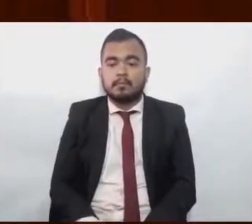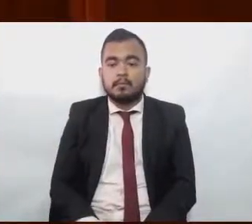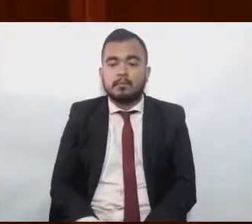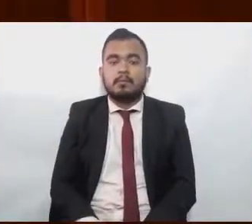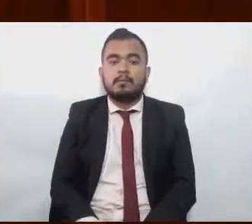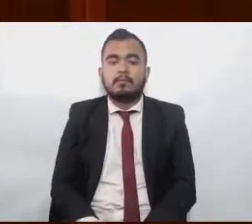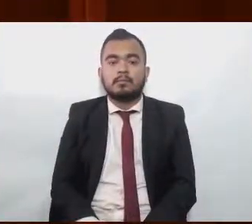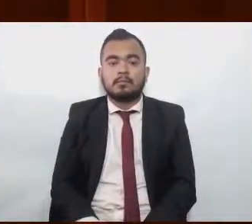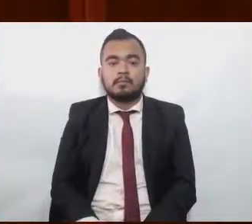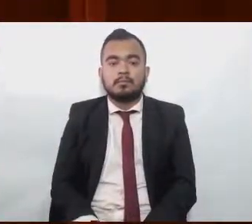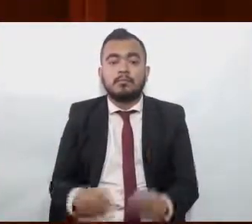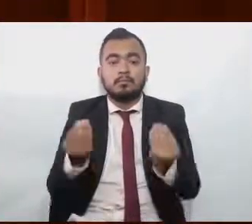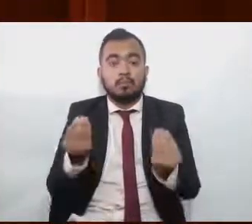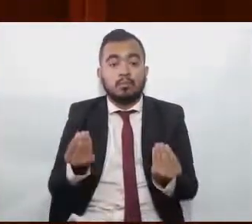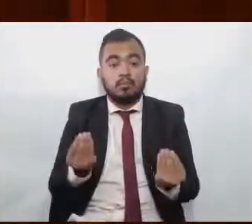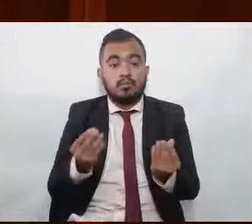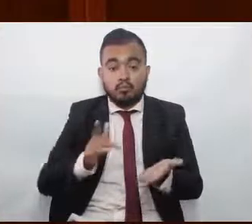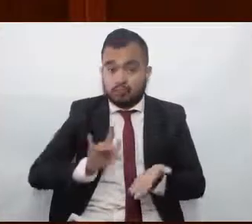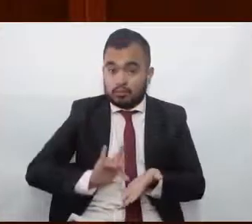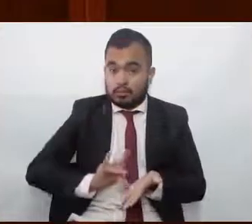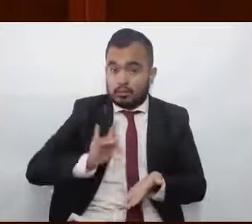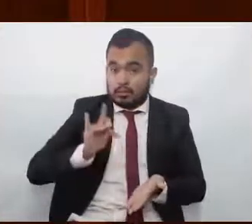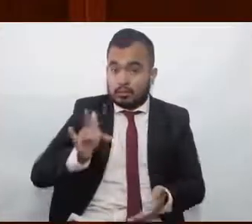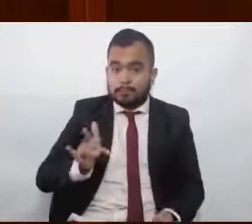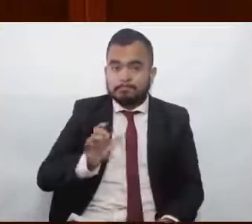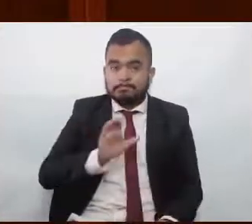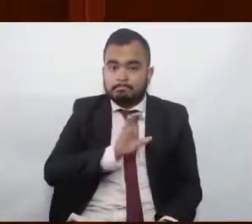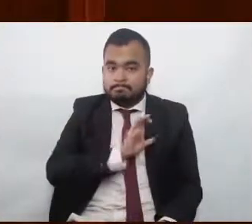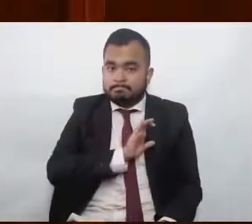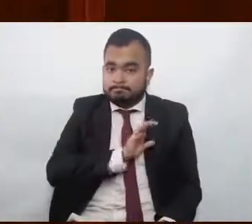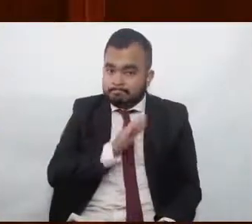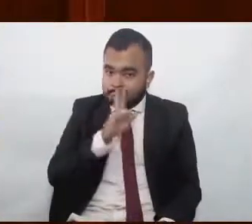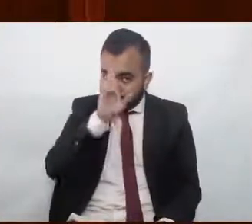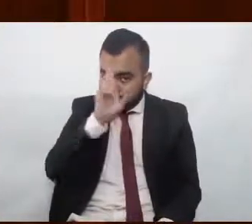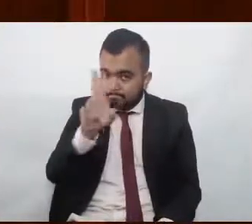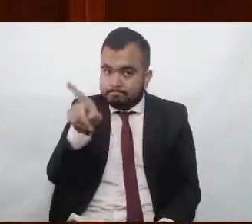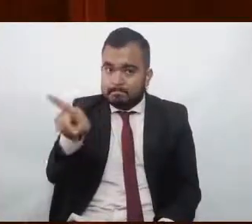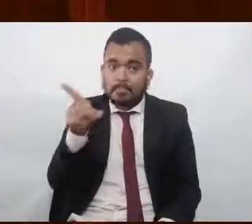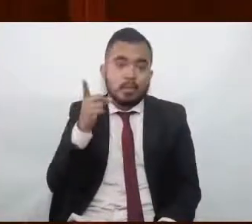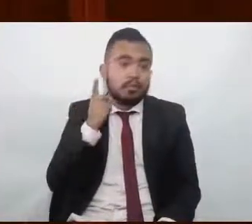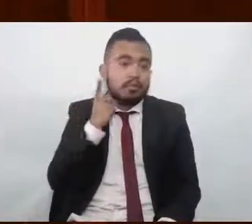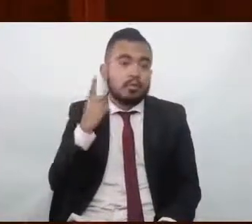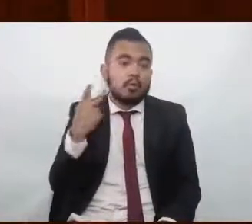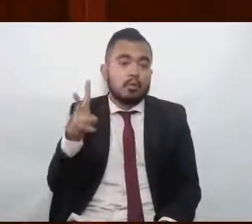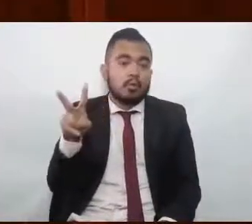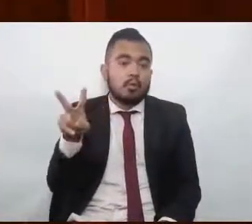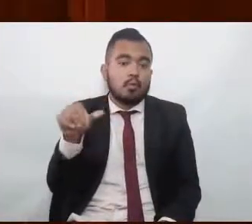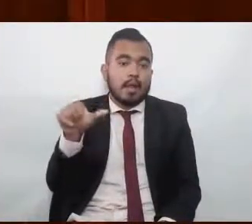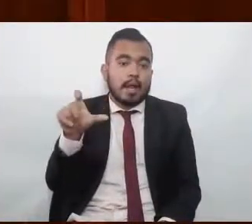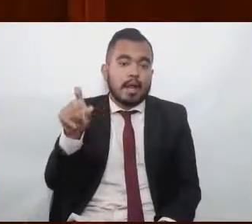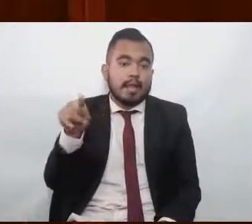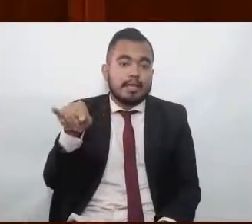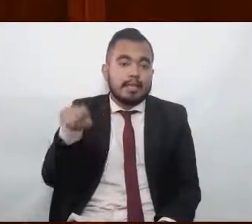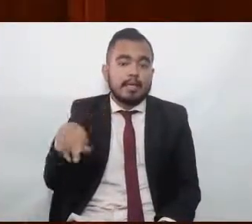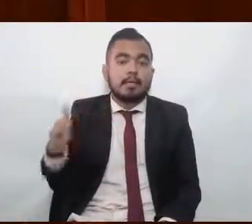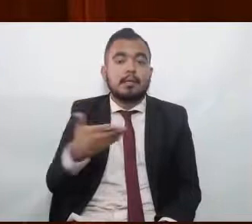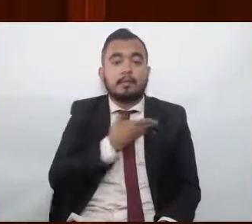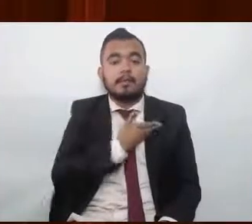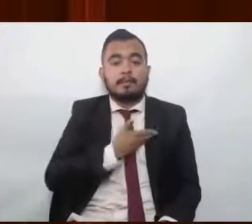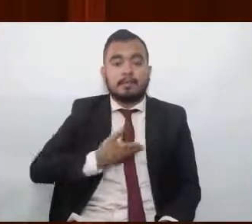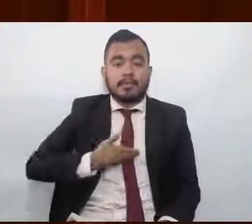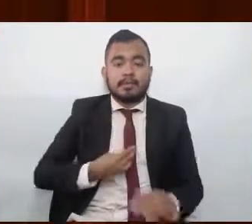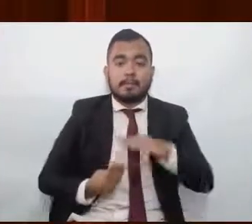Muchas gracias, mi distinguido diputado Valentín González Bautista, presidente de la mesa directiva